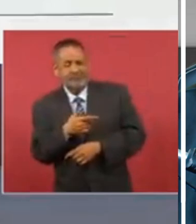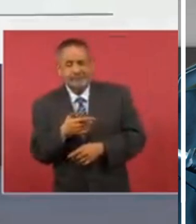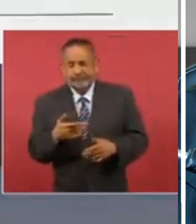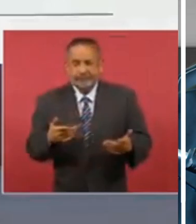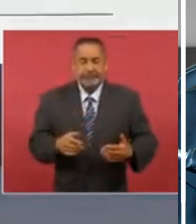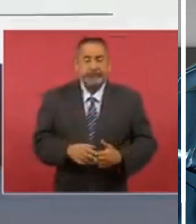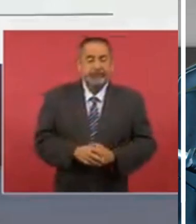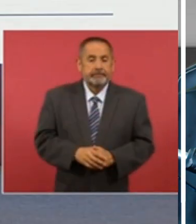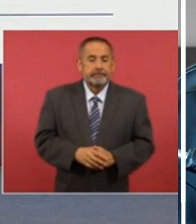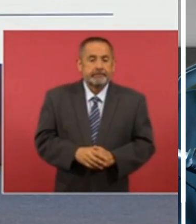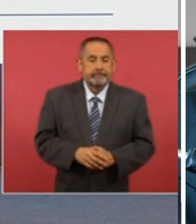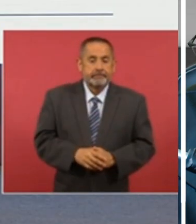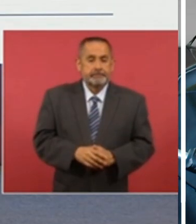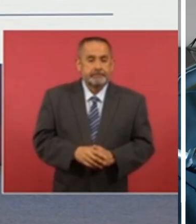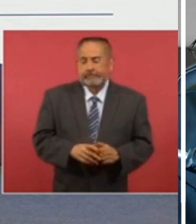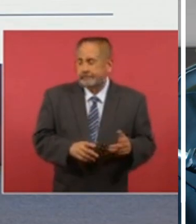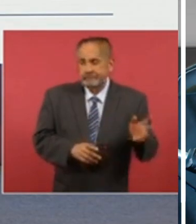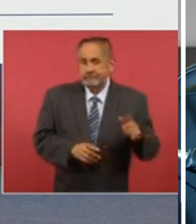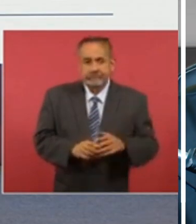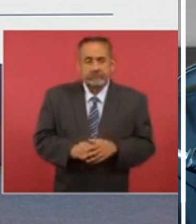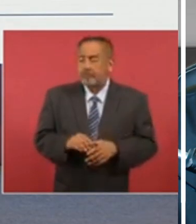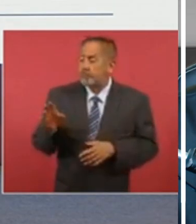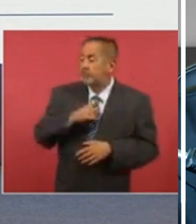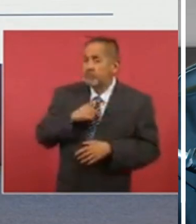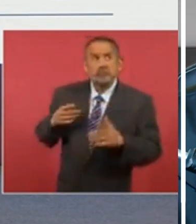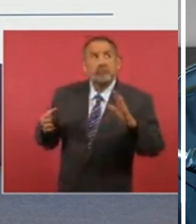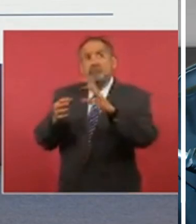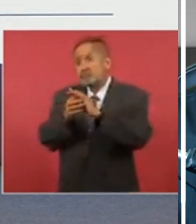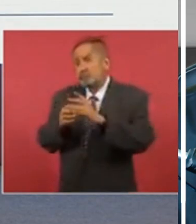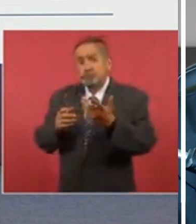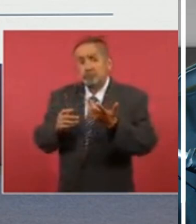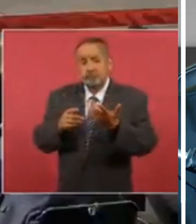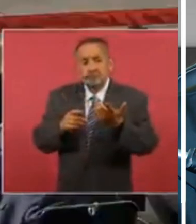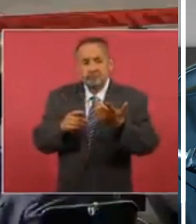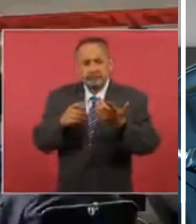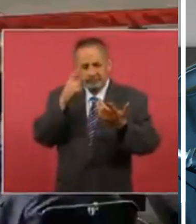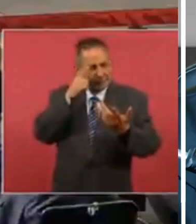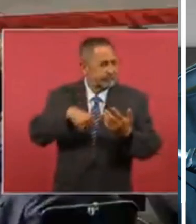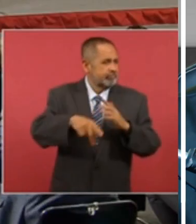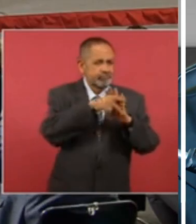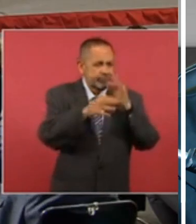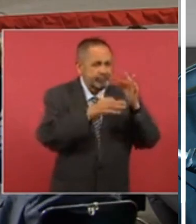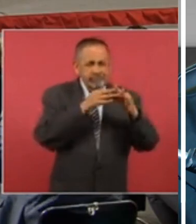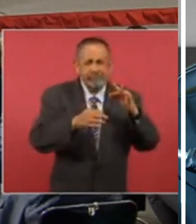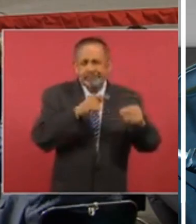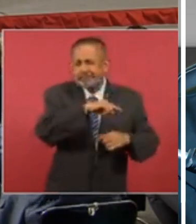aunque aunque se enojen aunque todos los medios de información